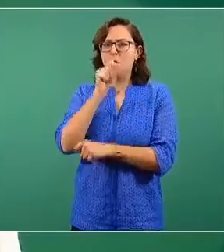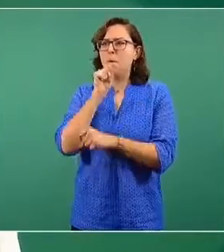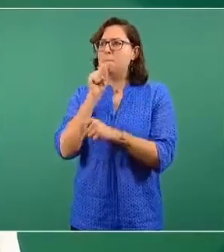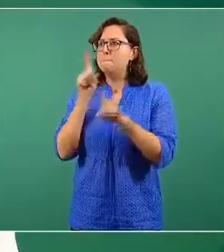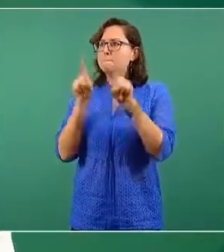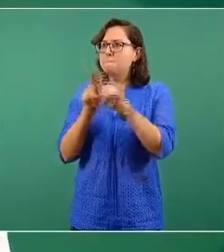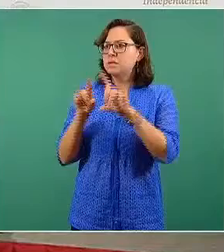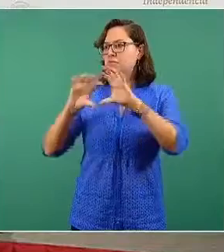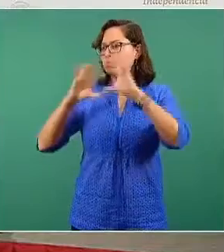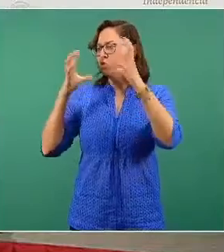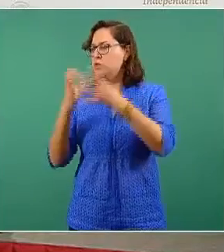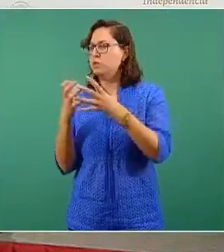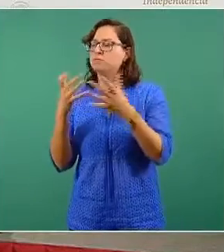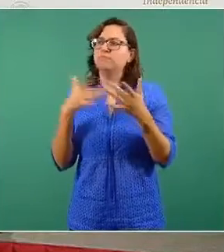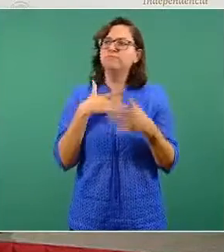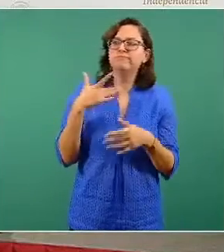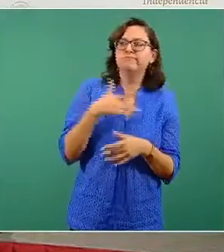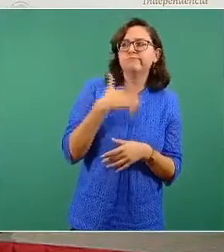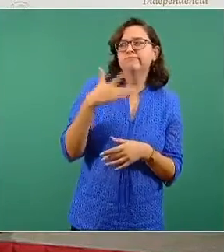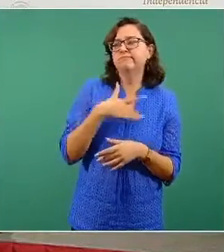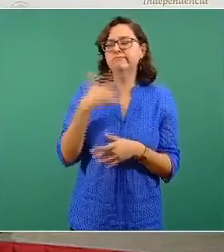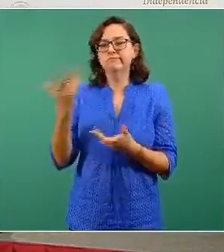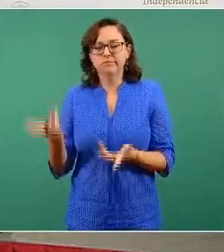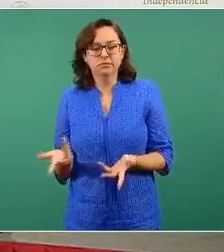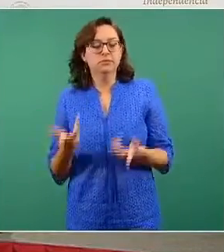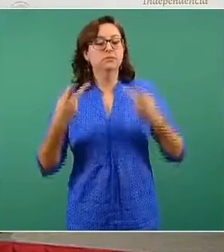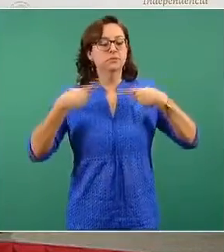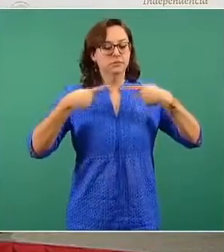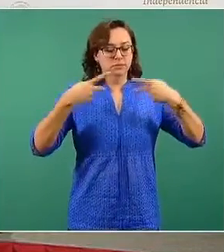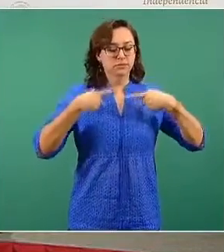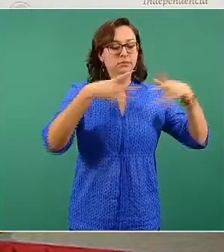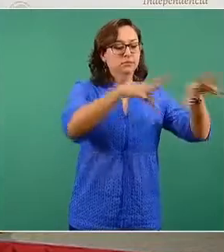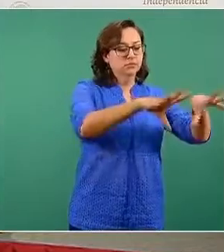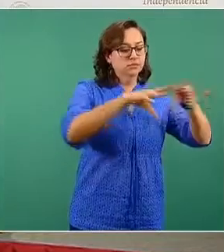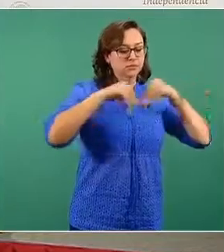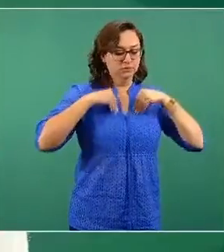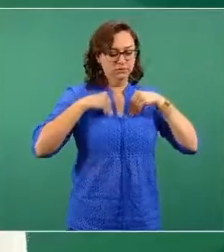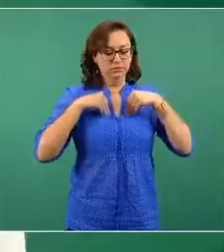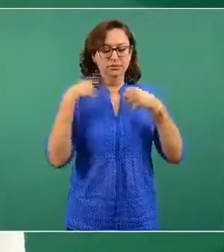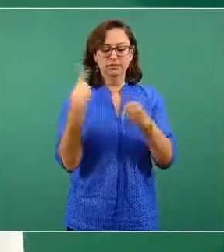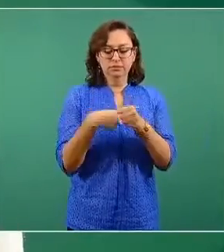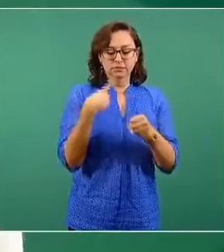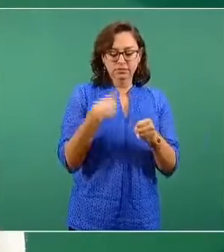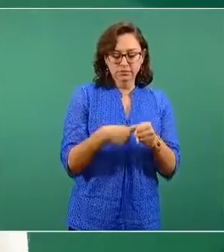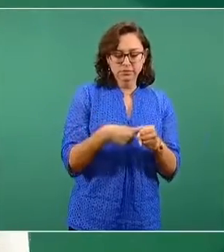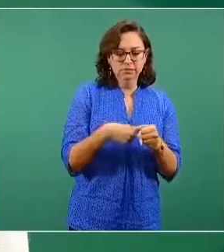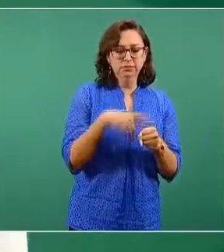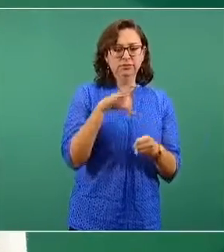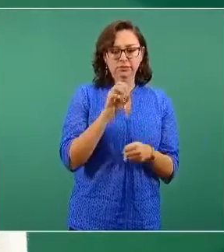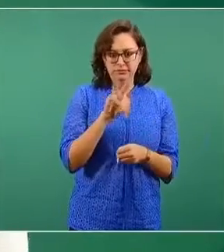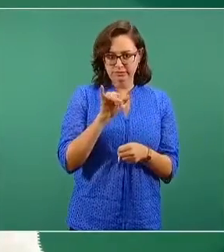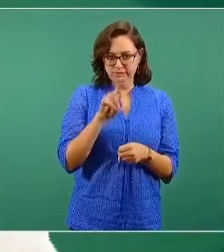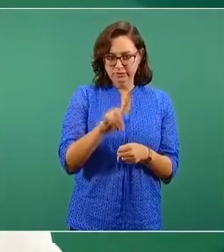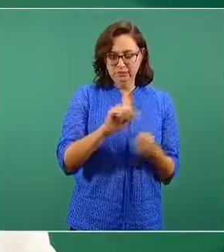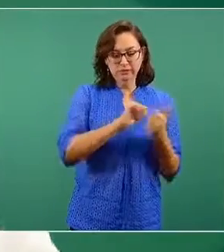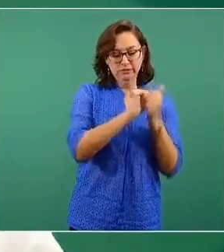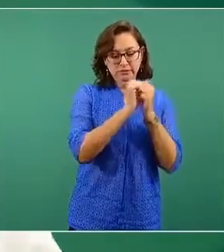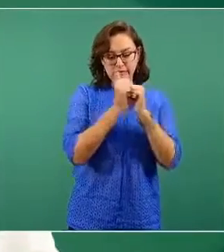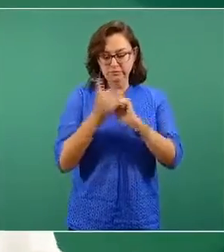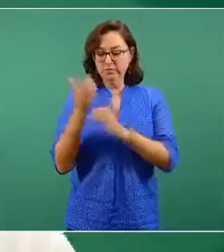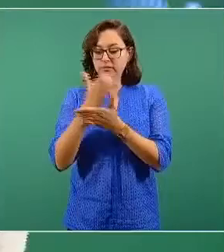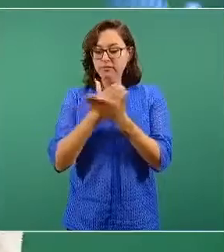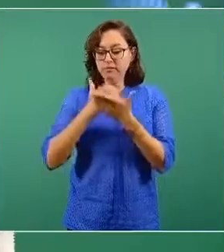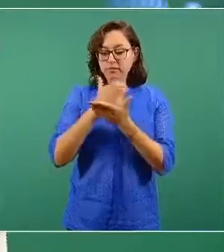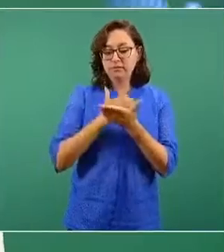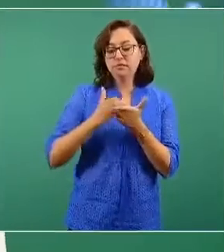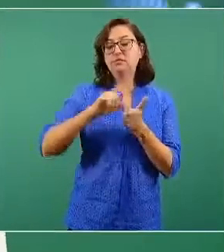y de salud pública del mundo, que al menos haya transcurrido un mes completo, al menos 30 días entre que una